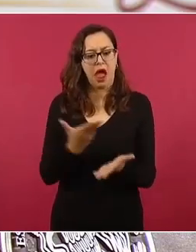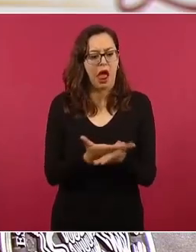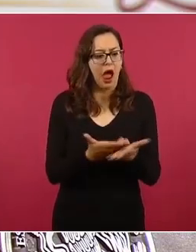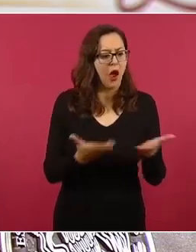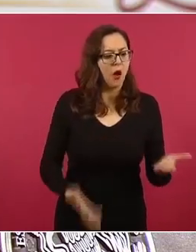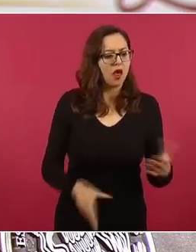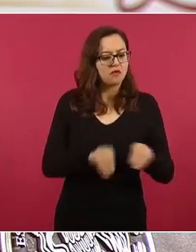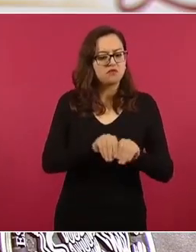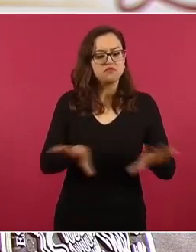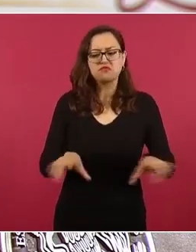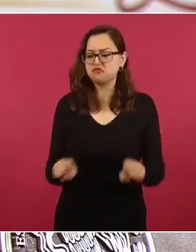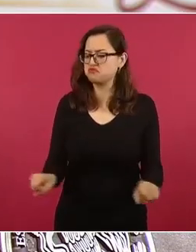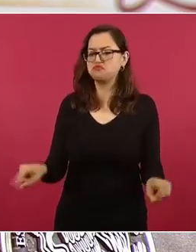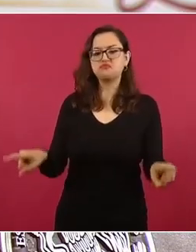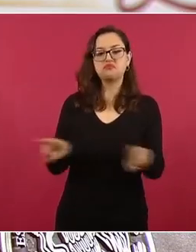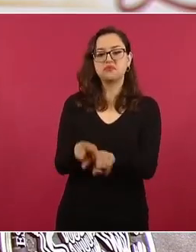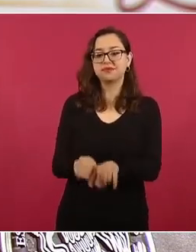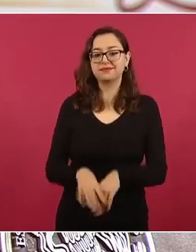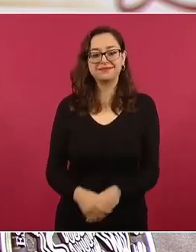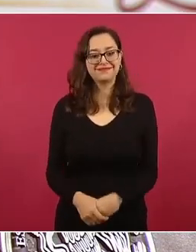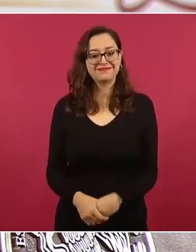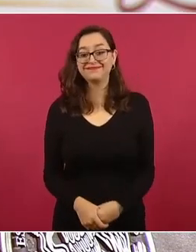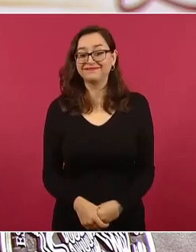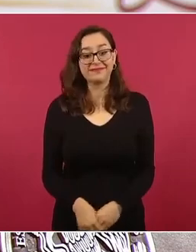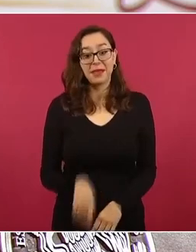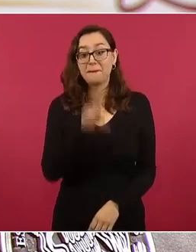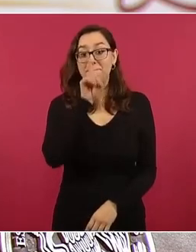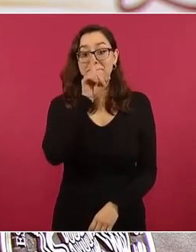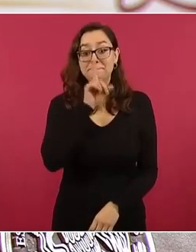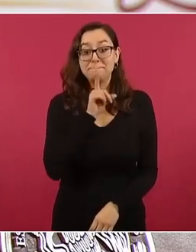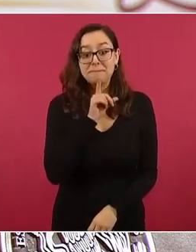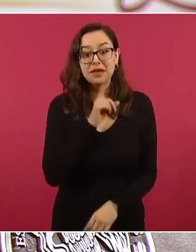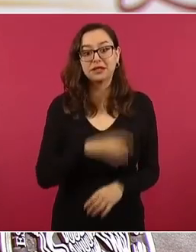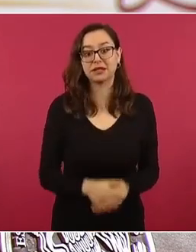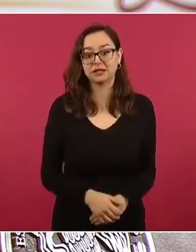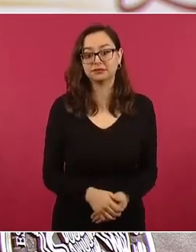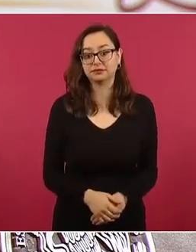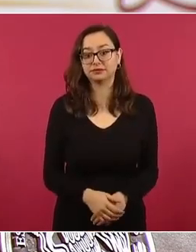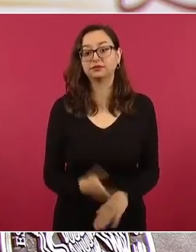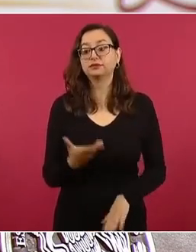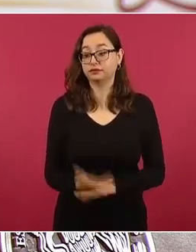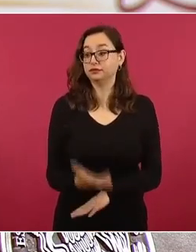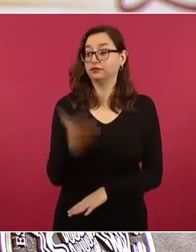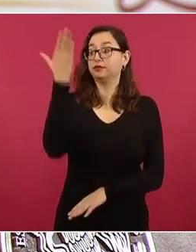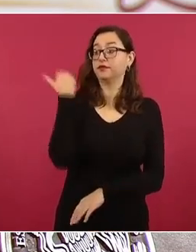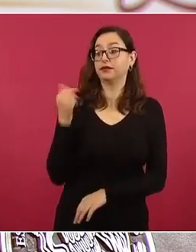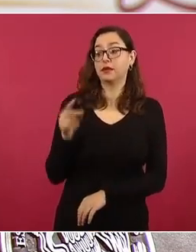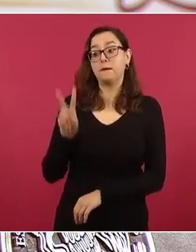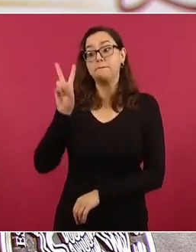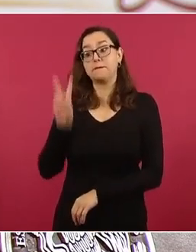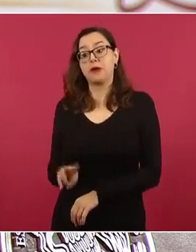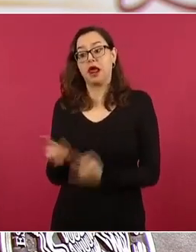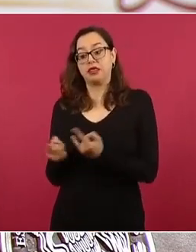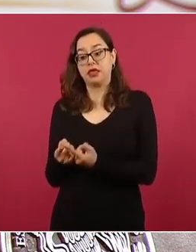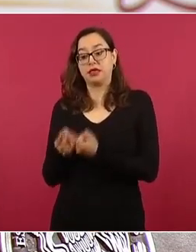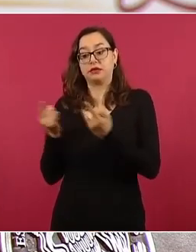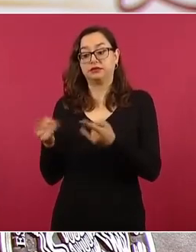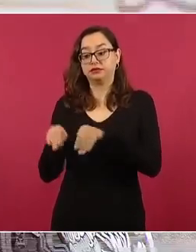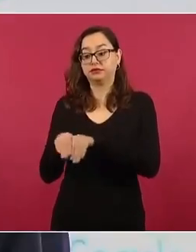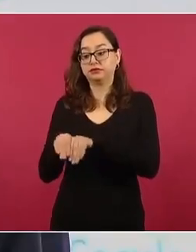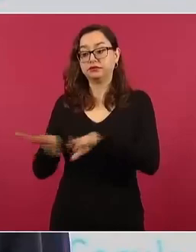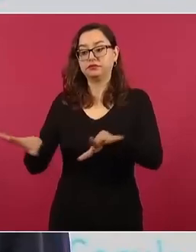verdad histórica se sustenta en que los estudiantes acudieron a Iguala y boicotearon el informe de la presidenta del DIF en ese